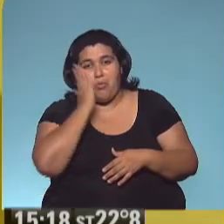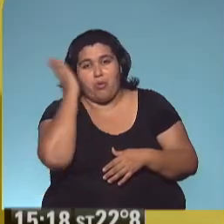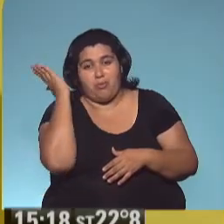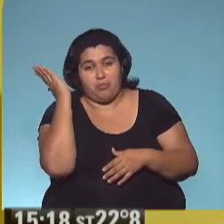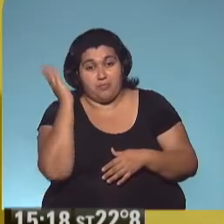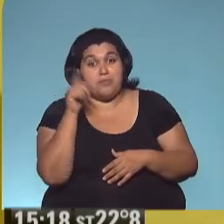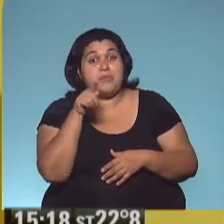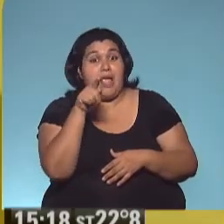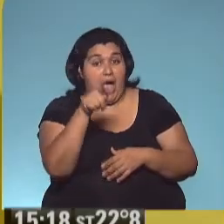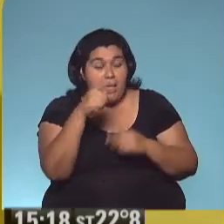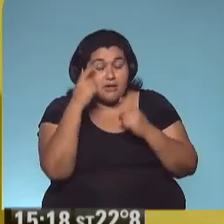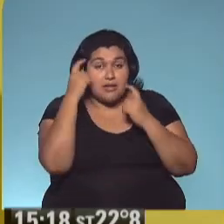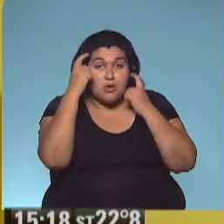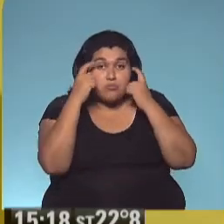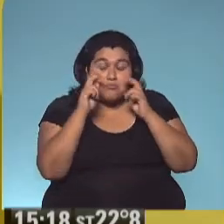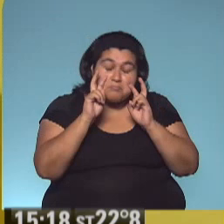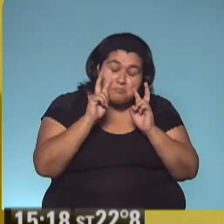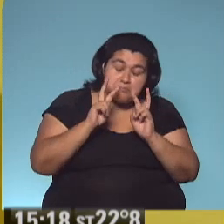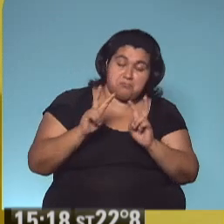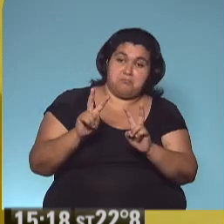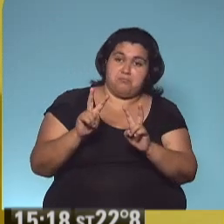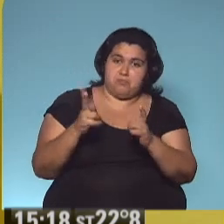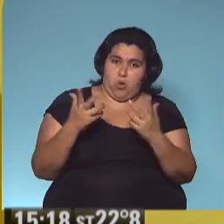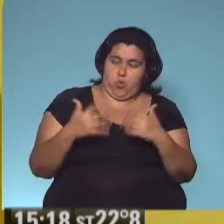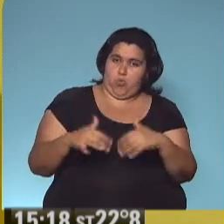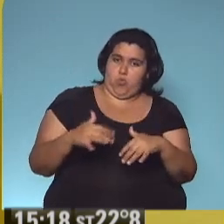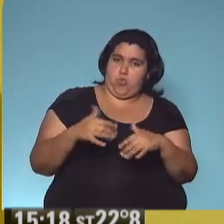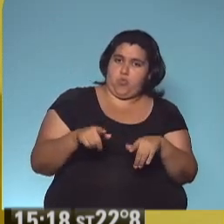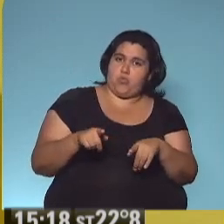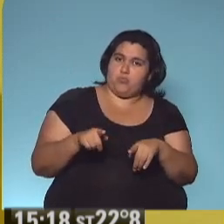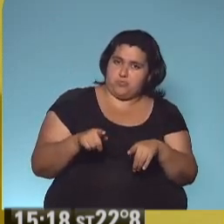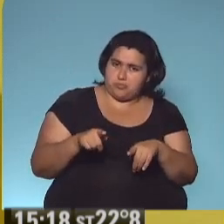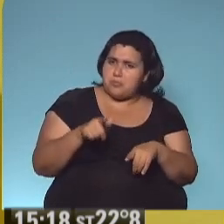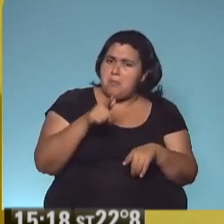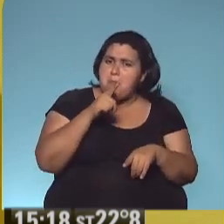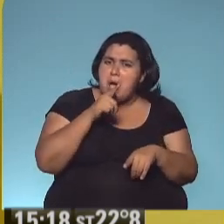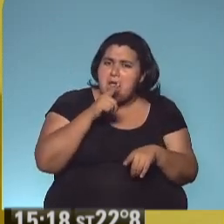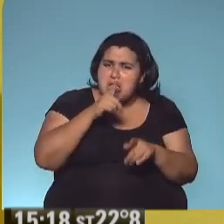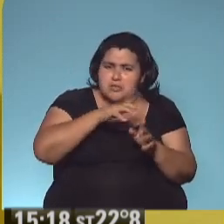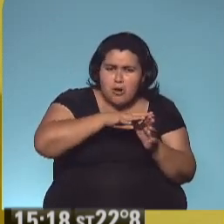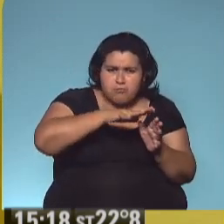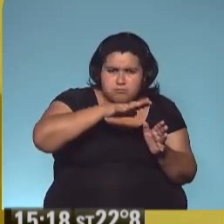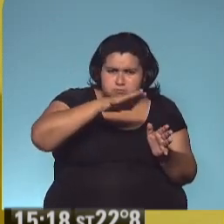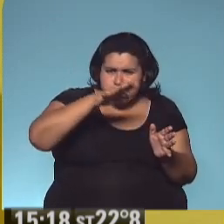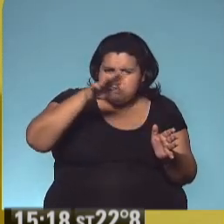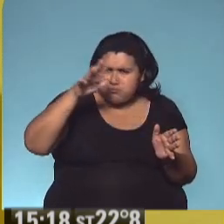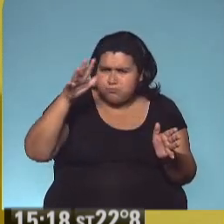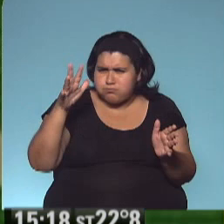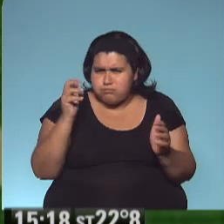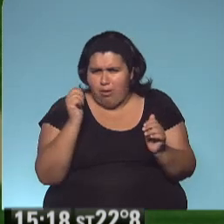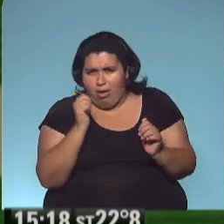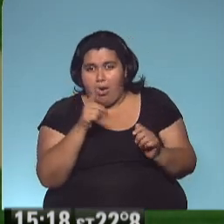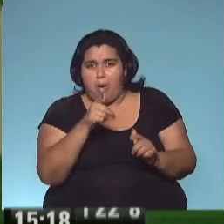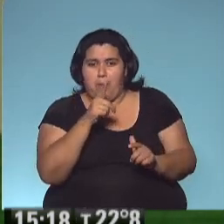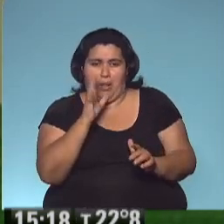Ahí fue cuando Irulana abrió los ojos y lo vio. Parecía una montaña. Pero seguramente